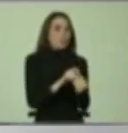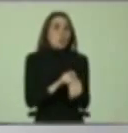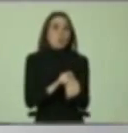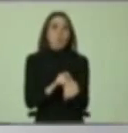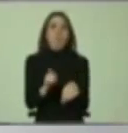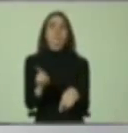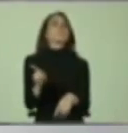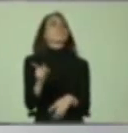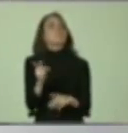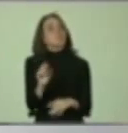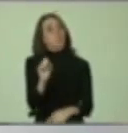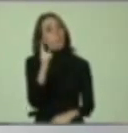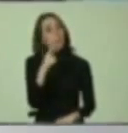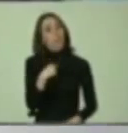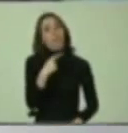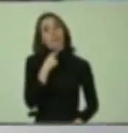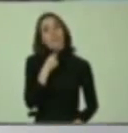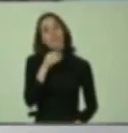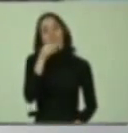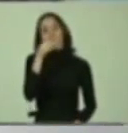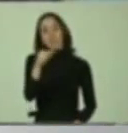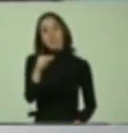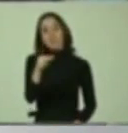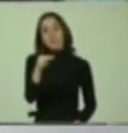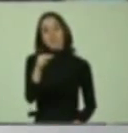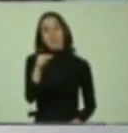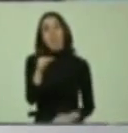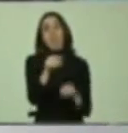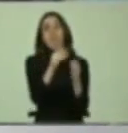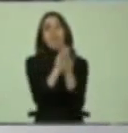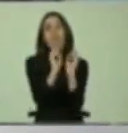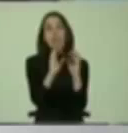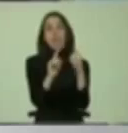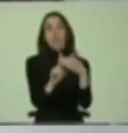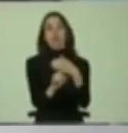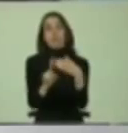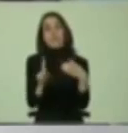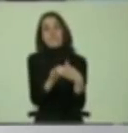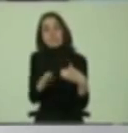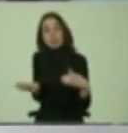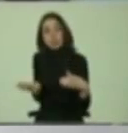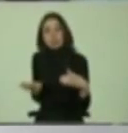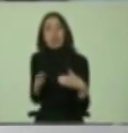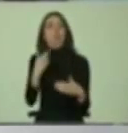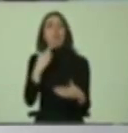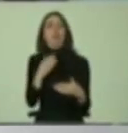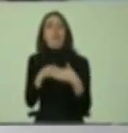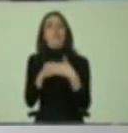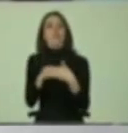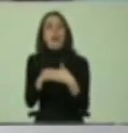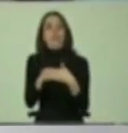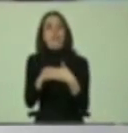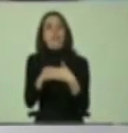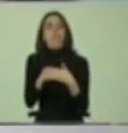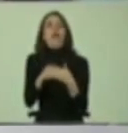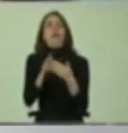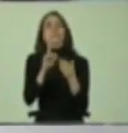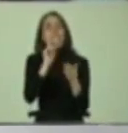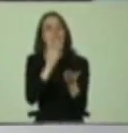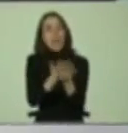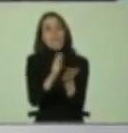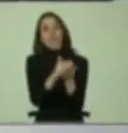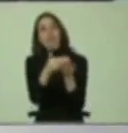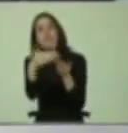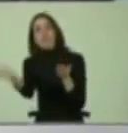Bueno, lo que primero me gustaría señalar es que la exclusión en educación es fruto de barreras que están fuera y dentro del sistema